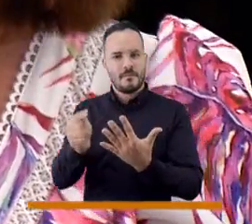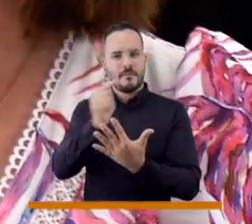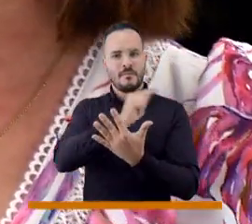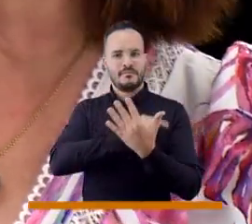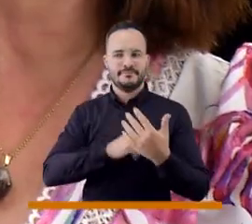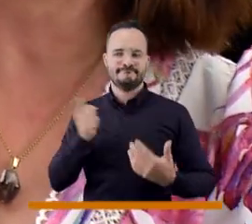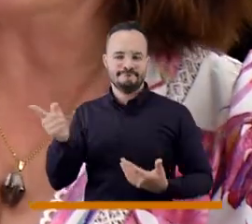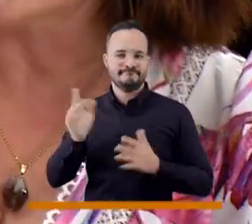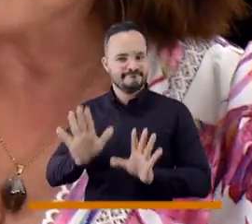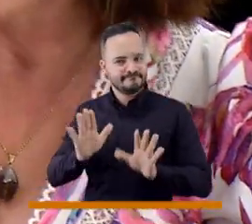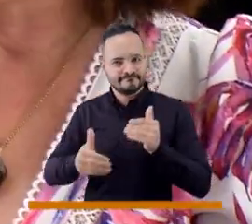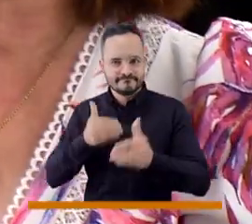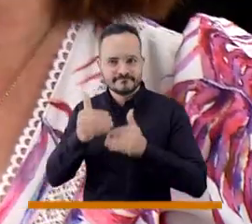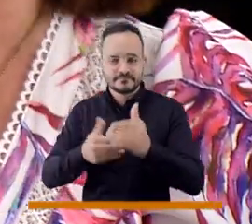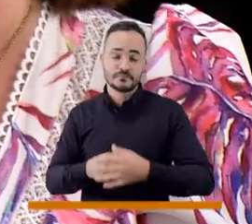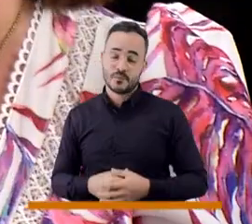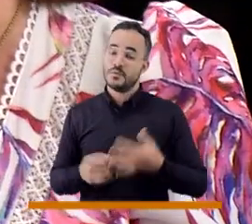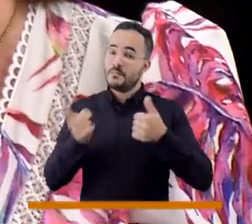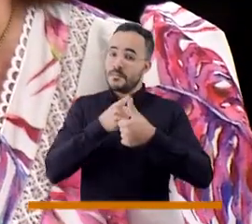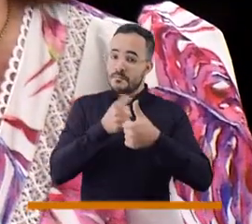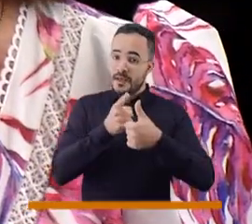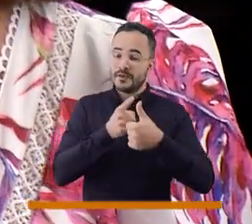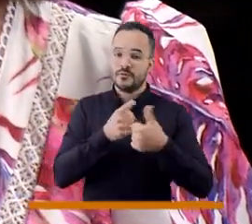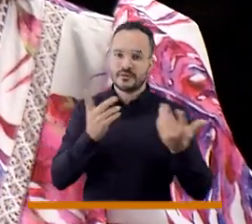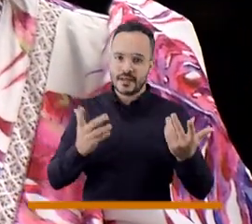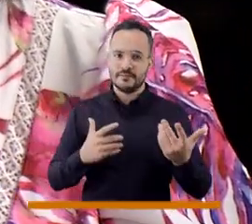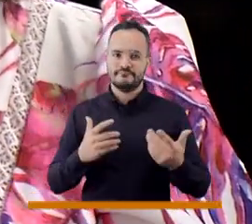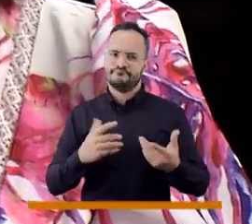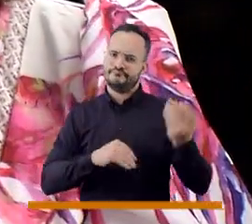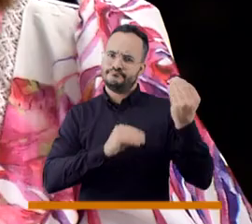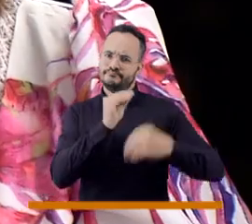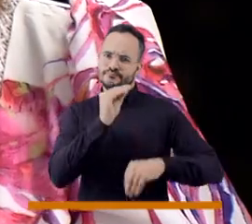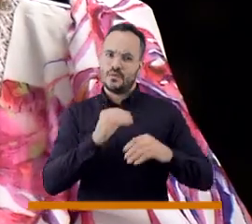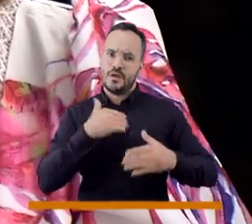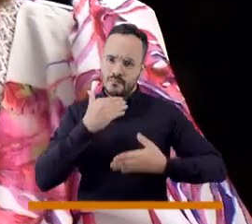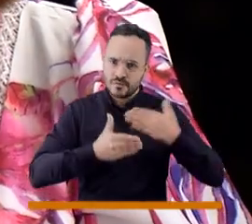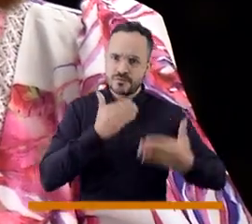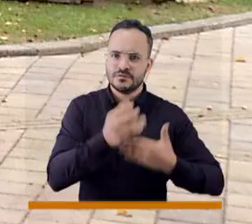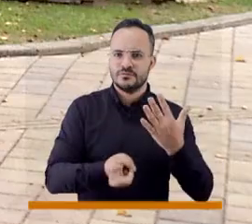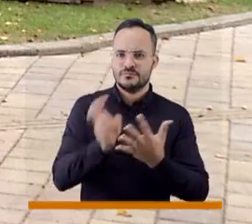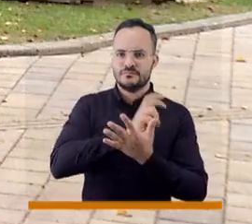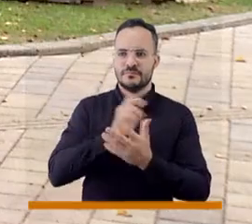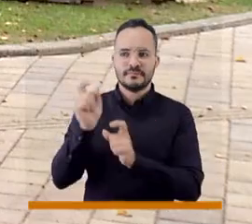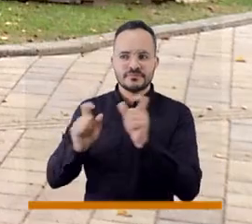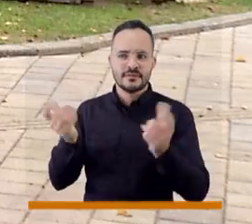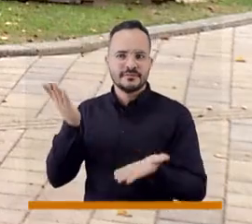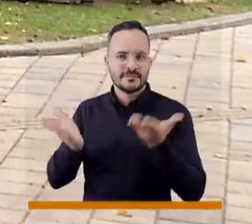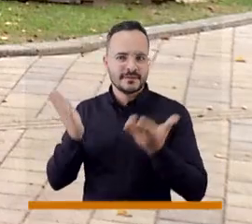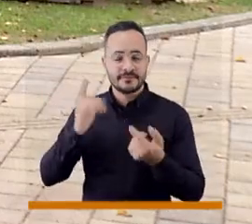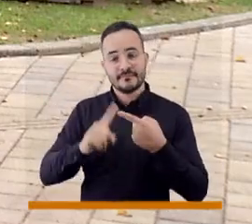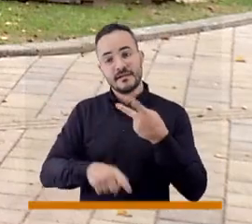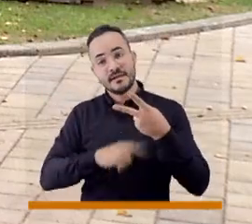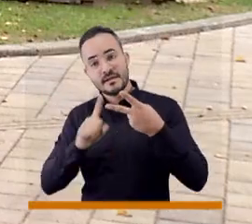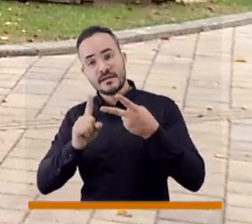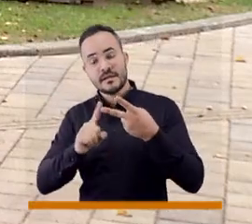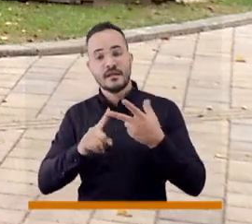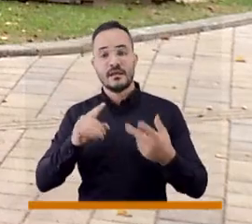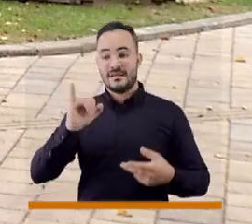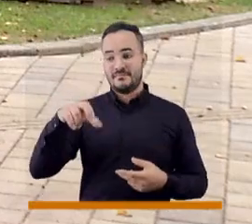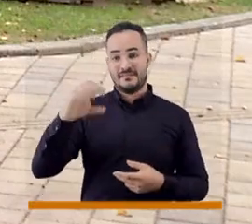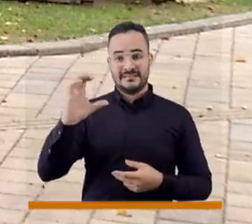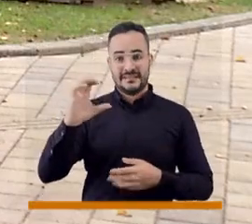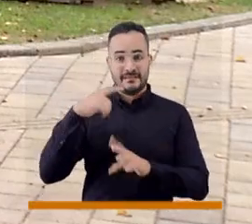Entonces la primera está esa, hacer la reclamación para las personas. Según la ley, tampoco se puede subir